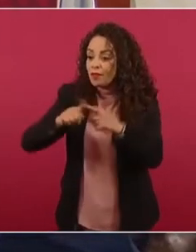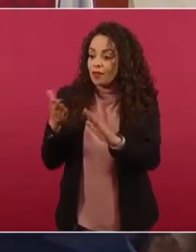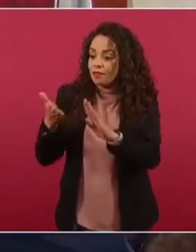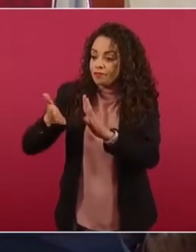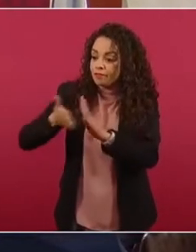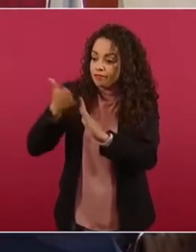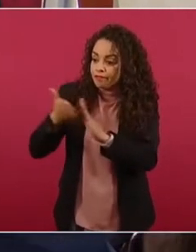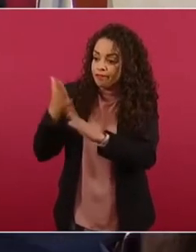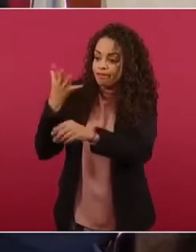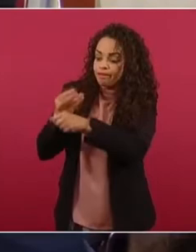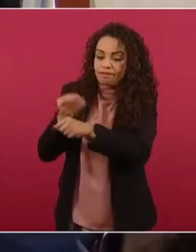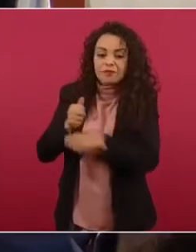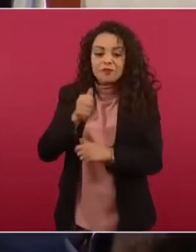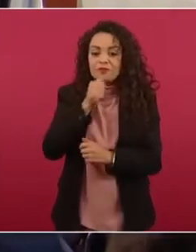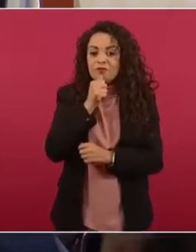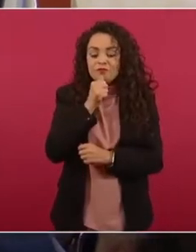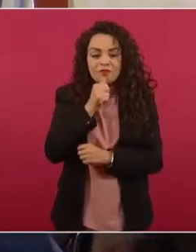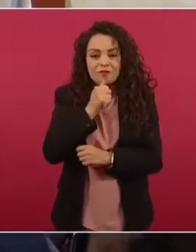y ya es la nota.